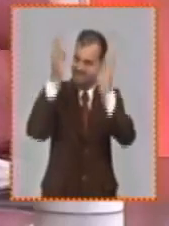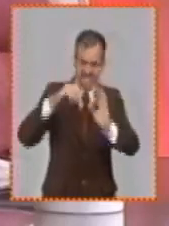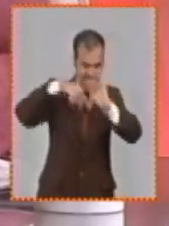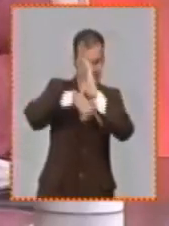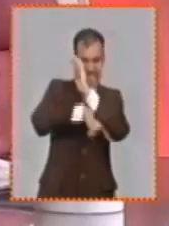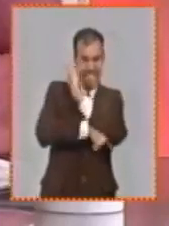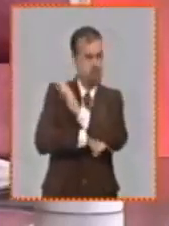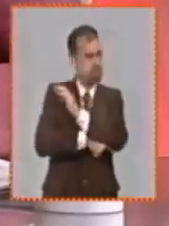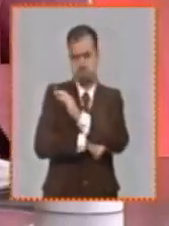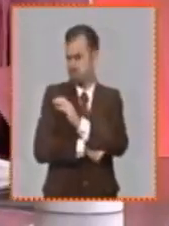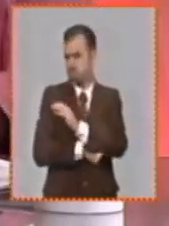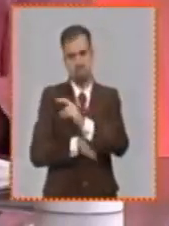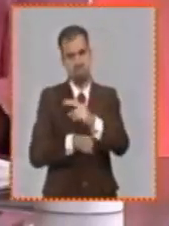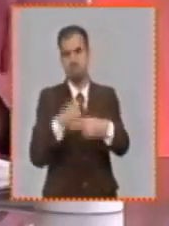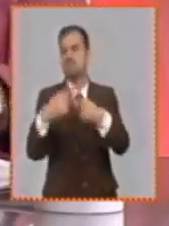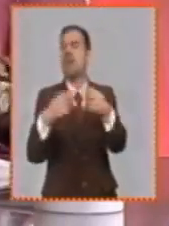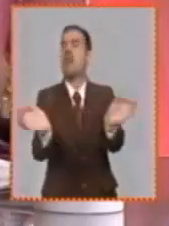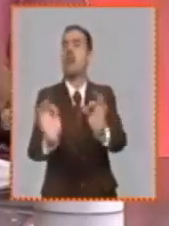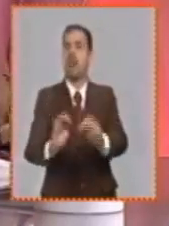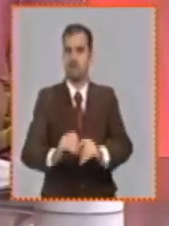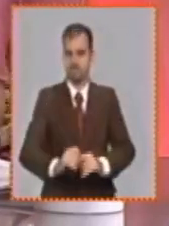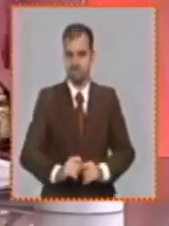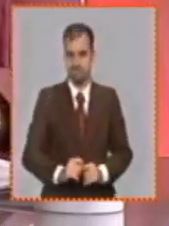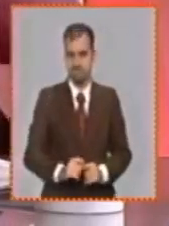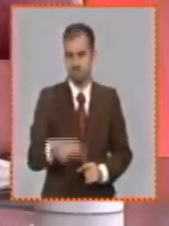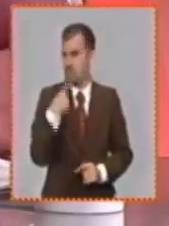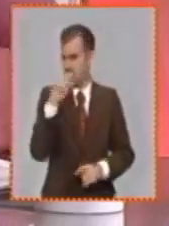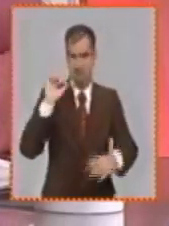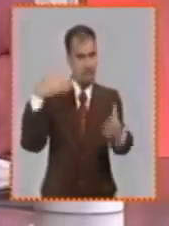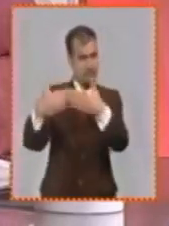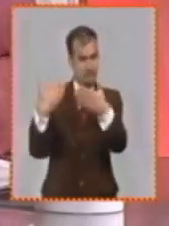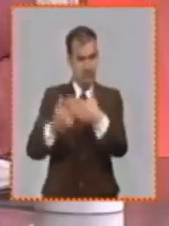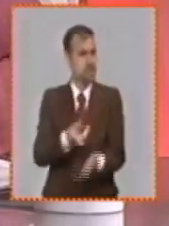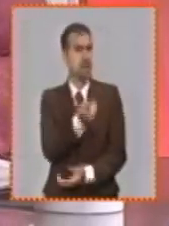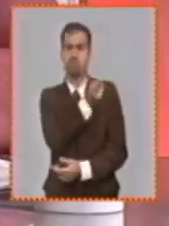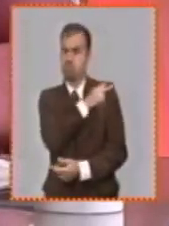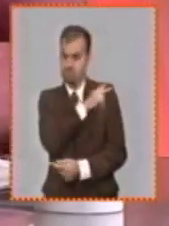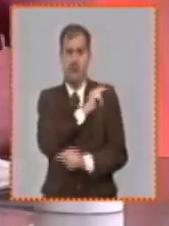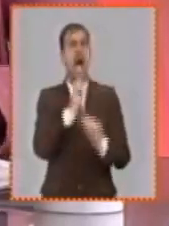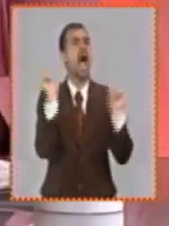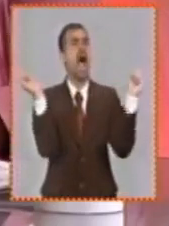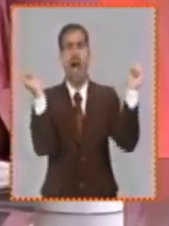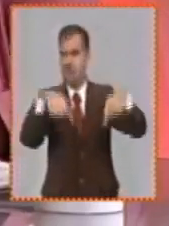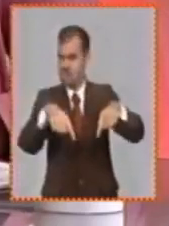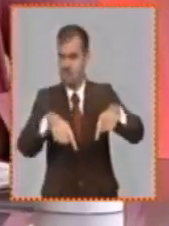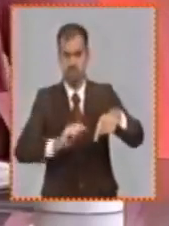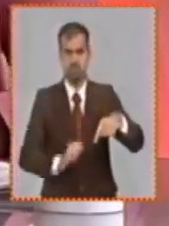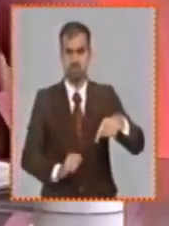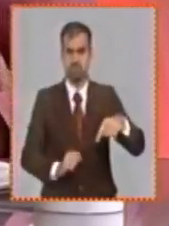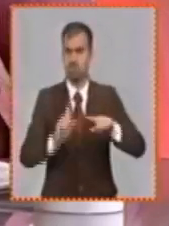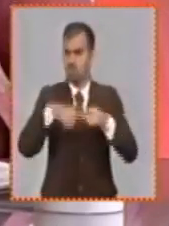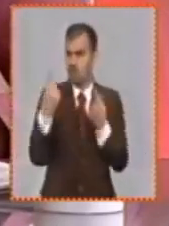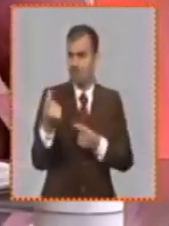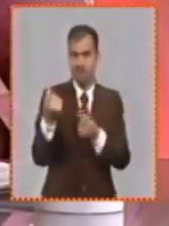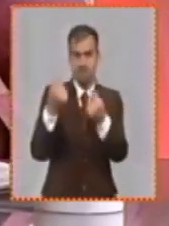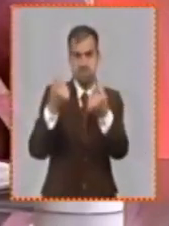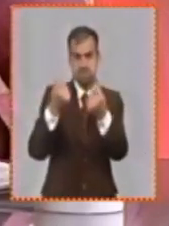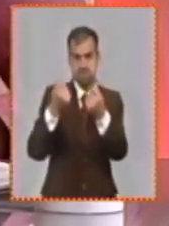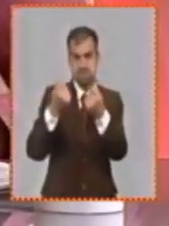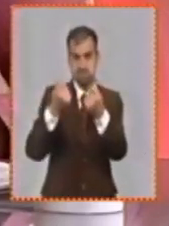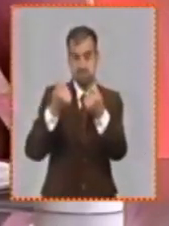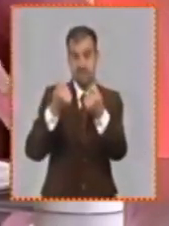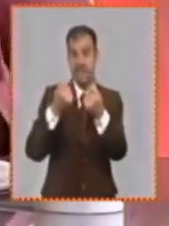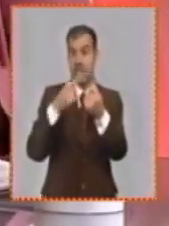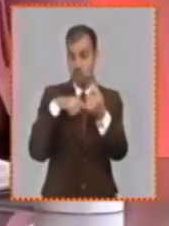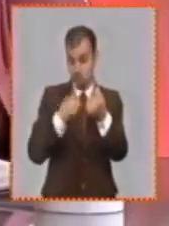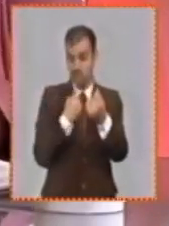el análisis que debían haber hecho y digo empresas digo administraciones digo entidades porque los precios de comedores no se establecen